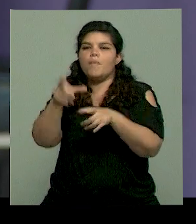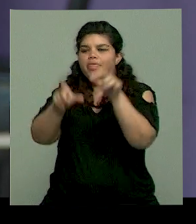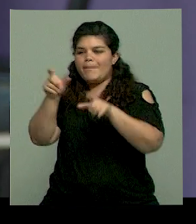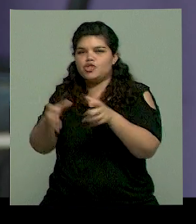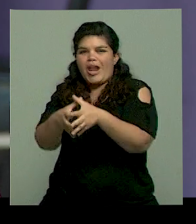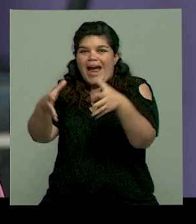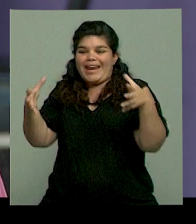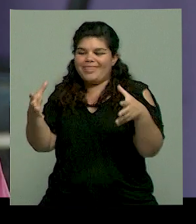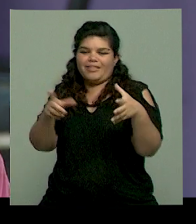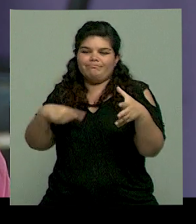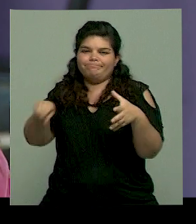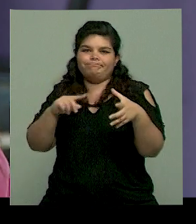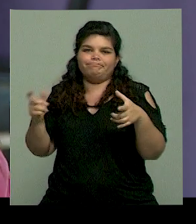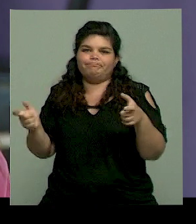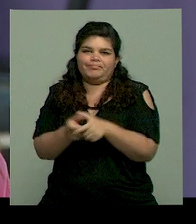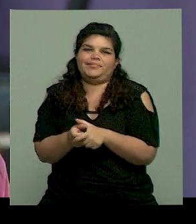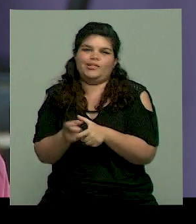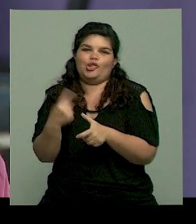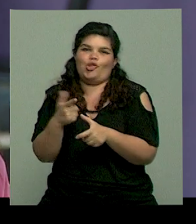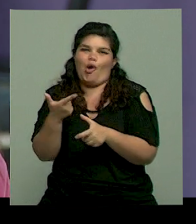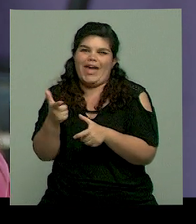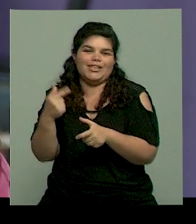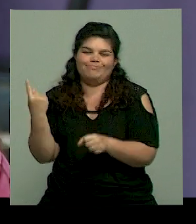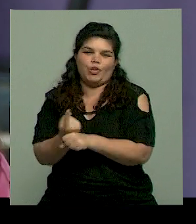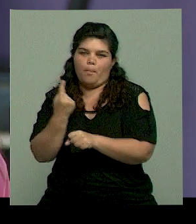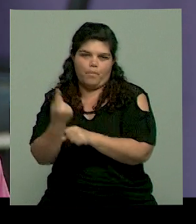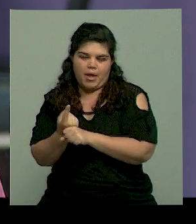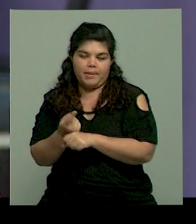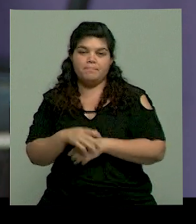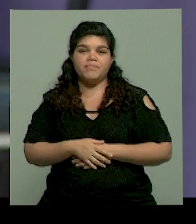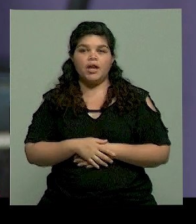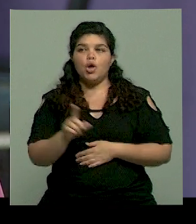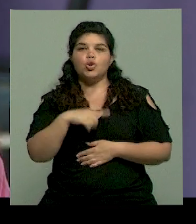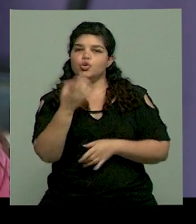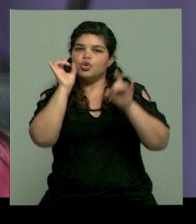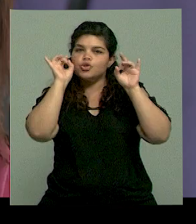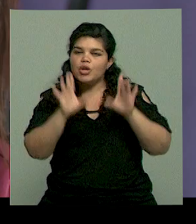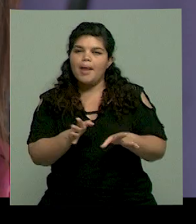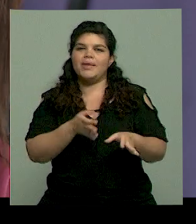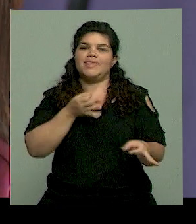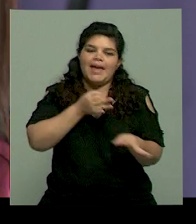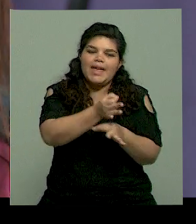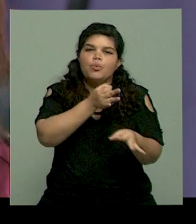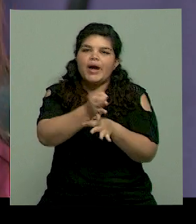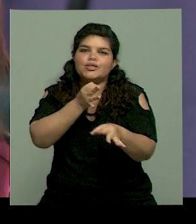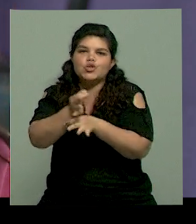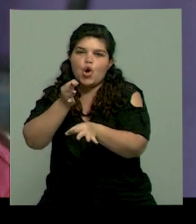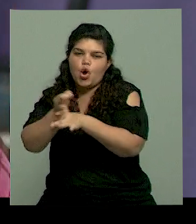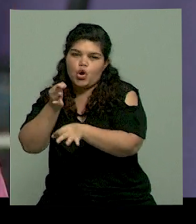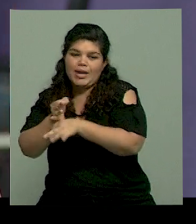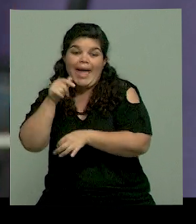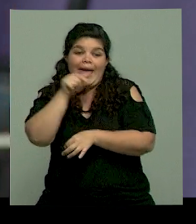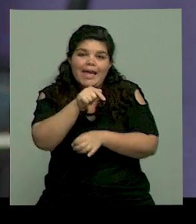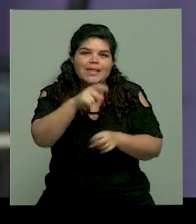Y la prevención tiene que ver con educación, de cómo evitar que tal idea termine surtiendo un efecto